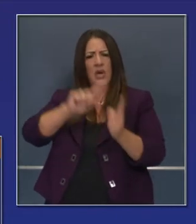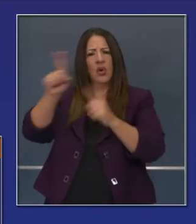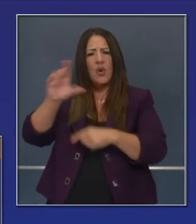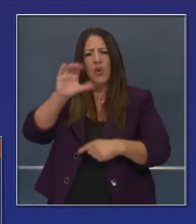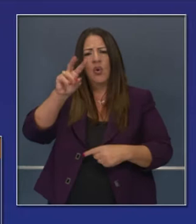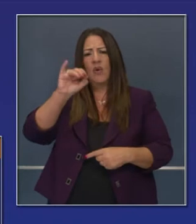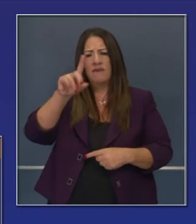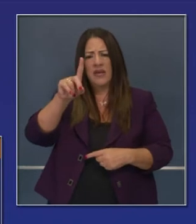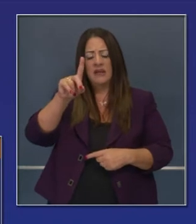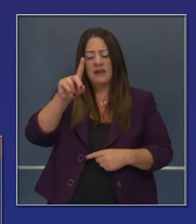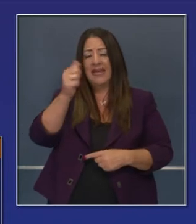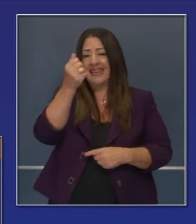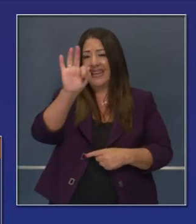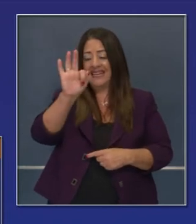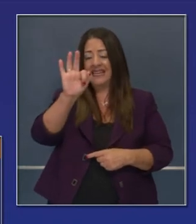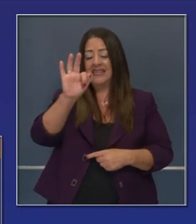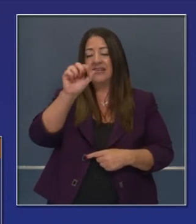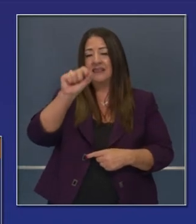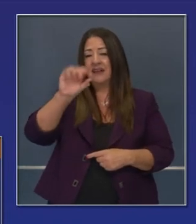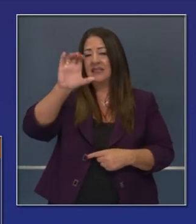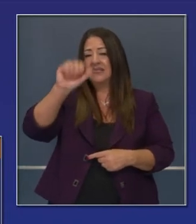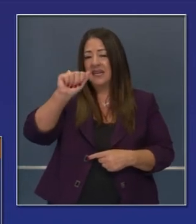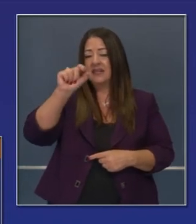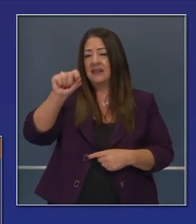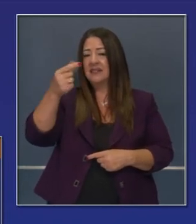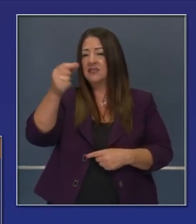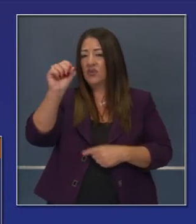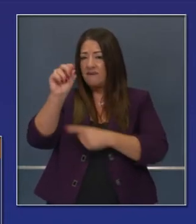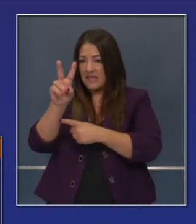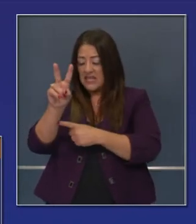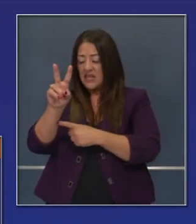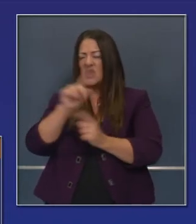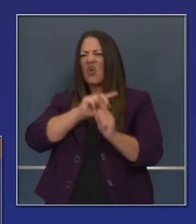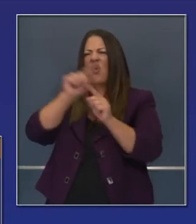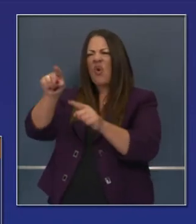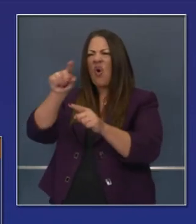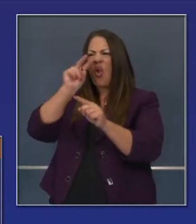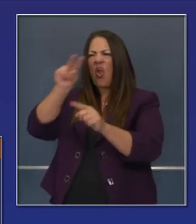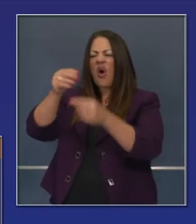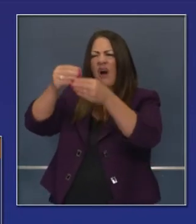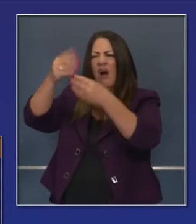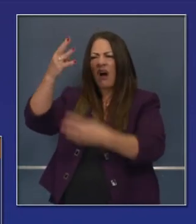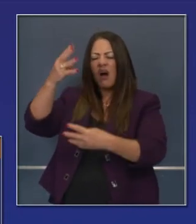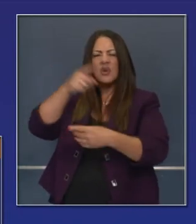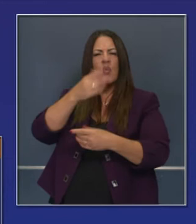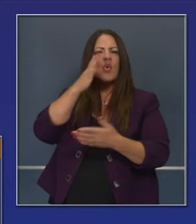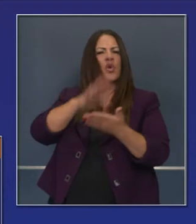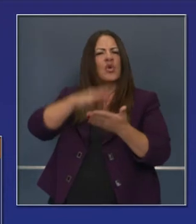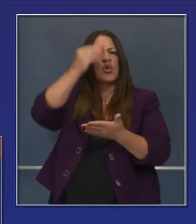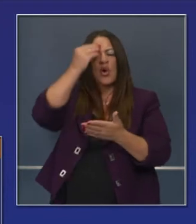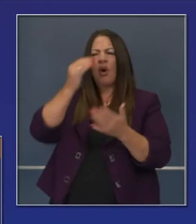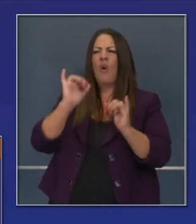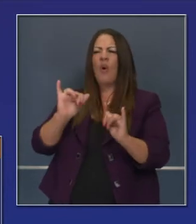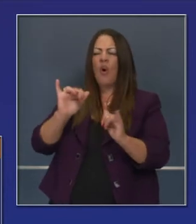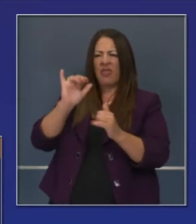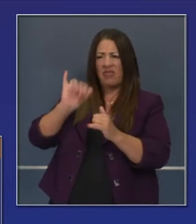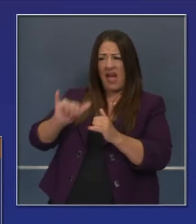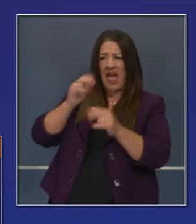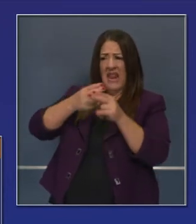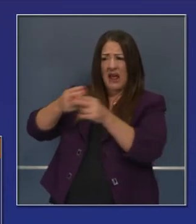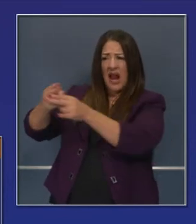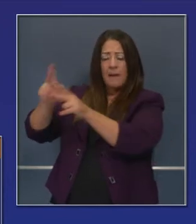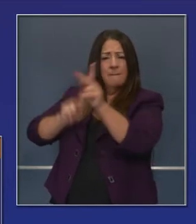pueden ir al COVID19.ca.gov, ese sitio web para aprender de estos